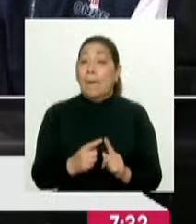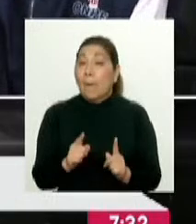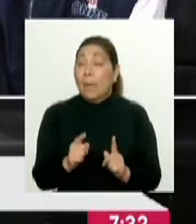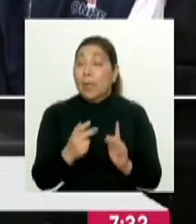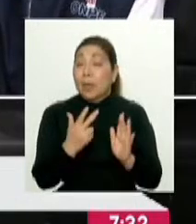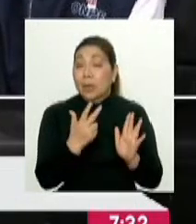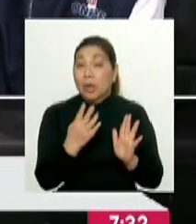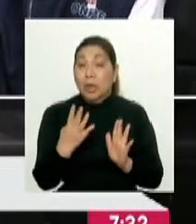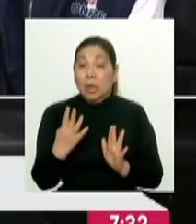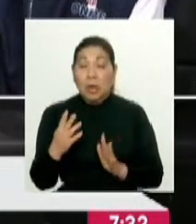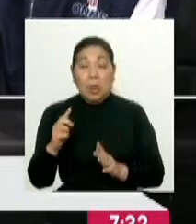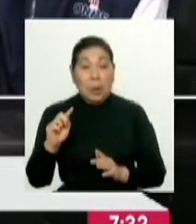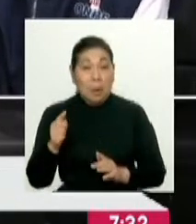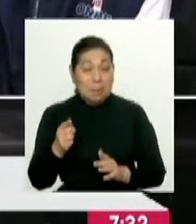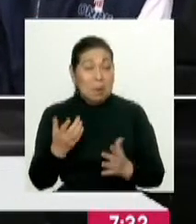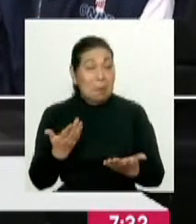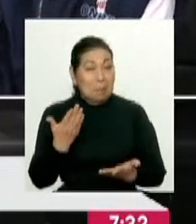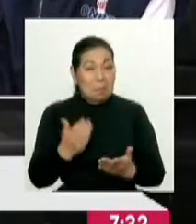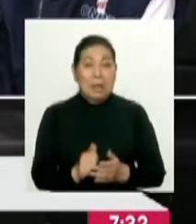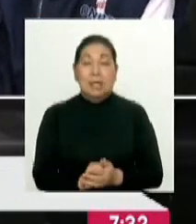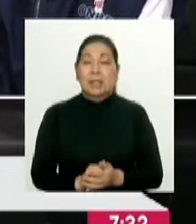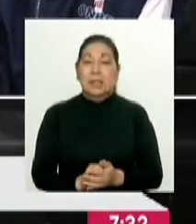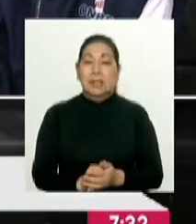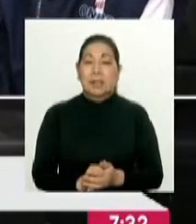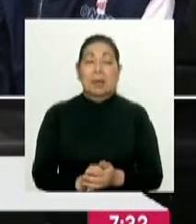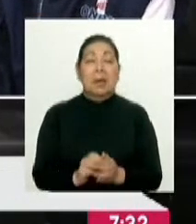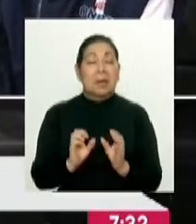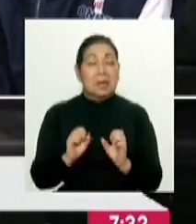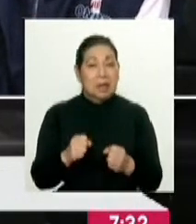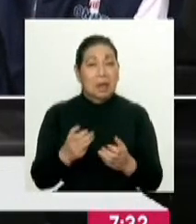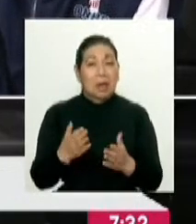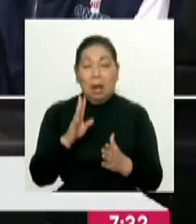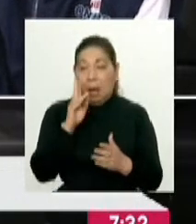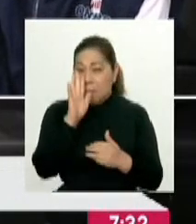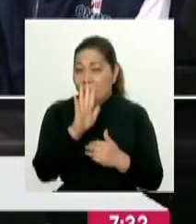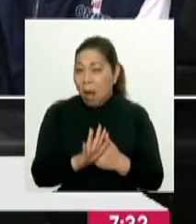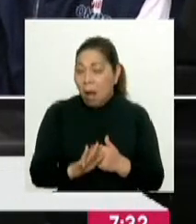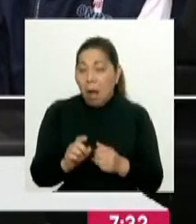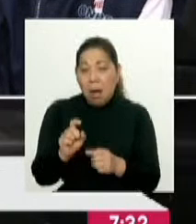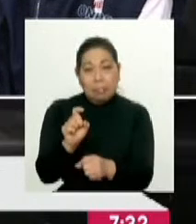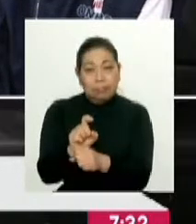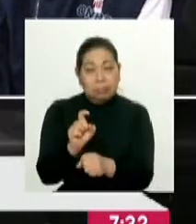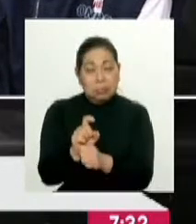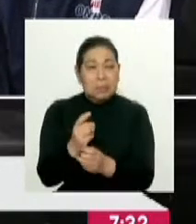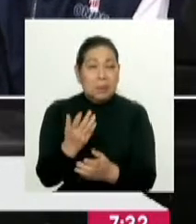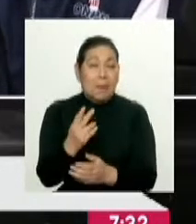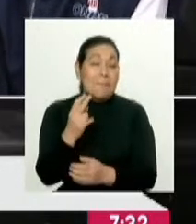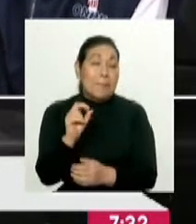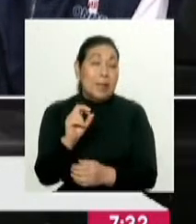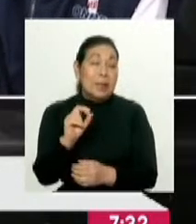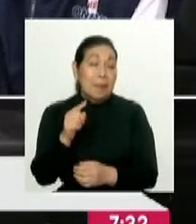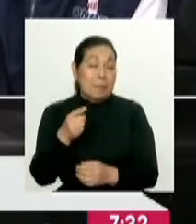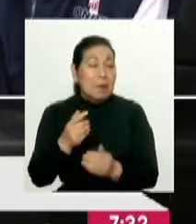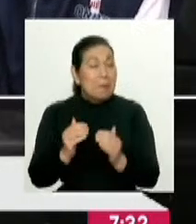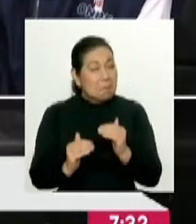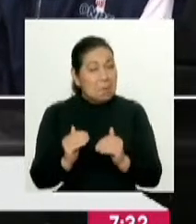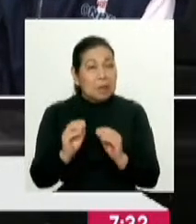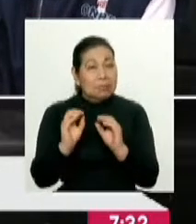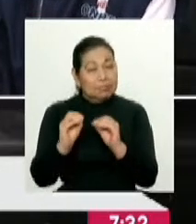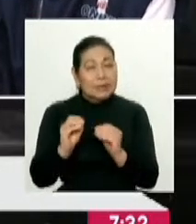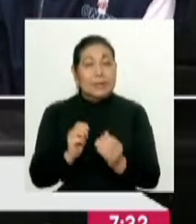los 89 mil candidatos aproximadamente, hemos logrado a nivel nacional capacitar alrededor de 20 mil, un poco más.